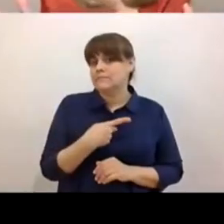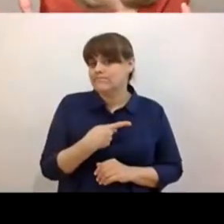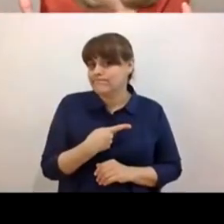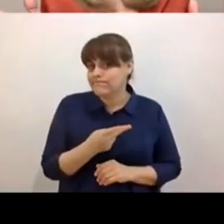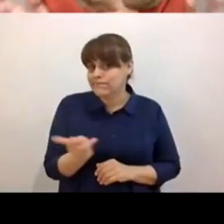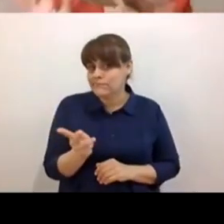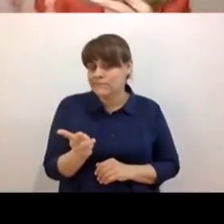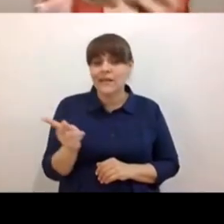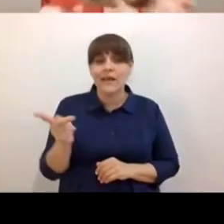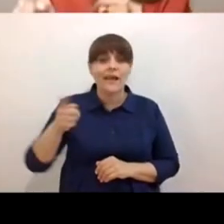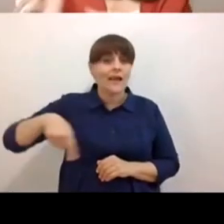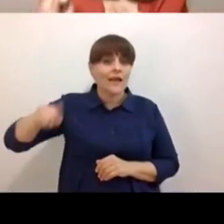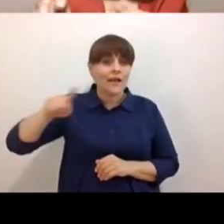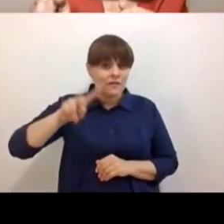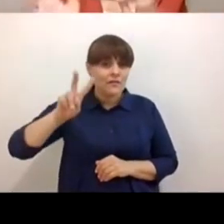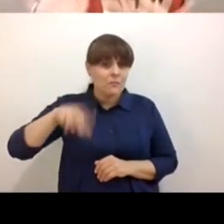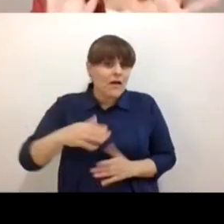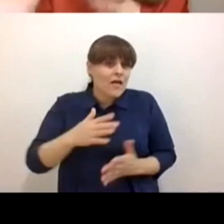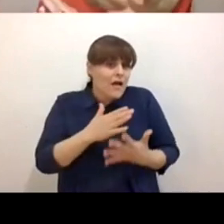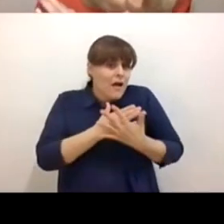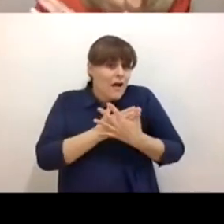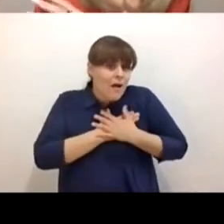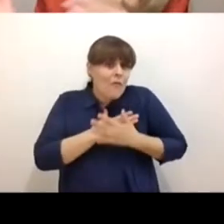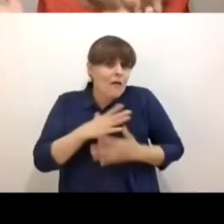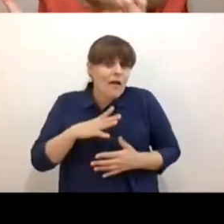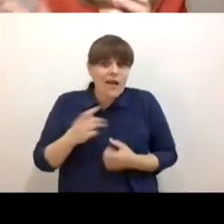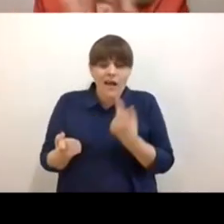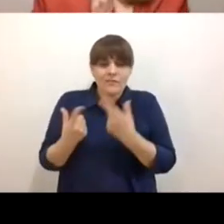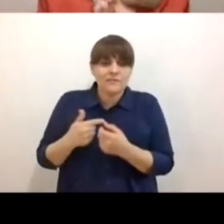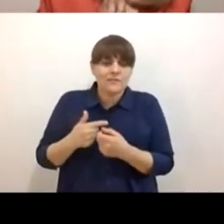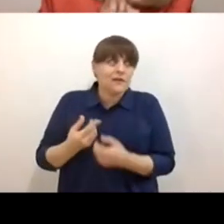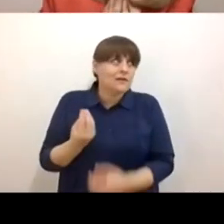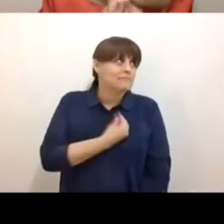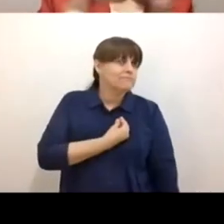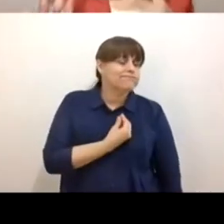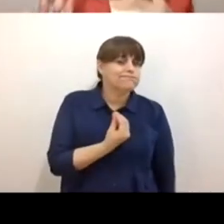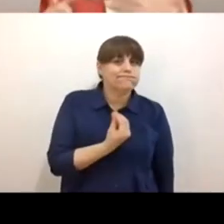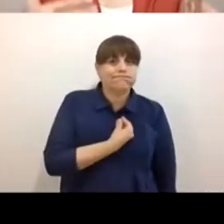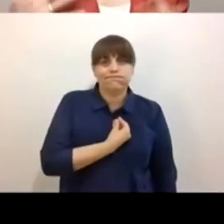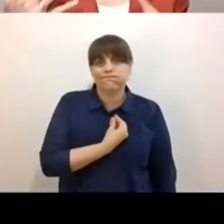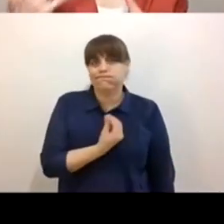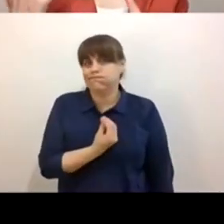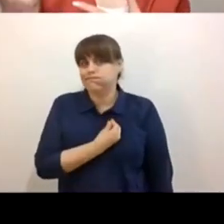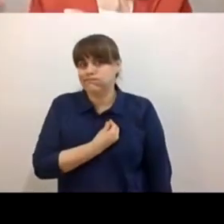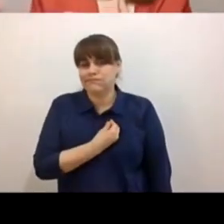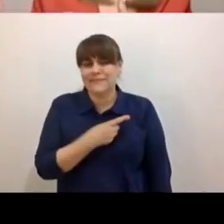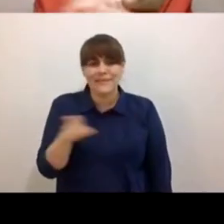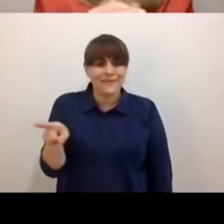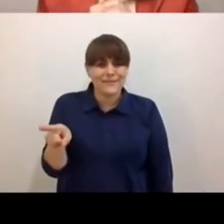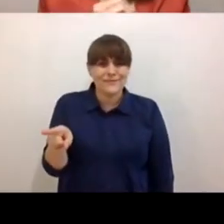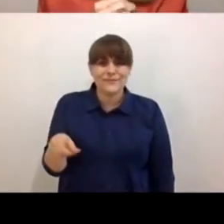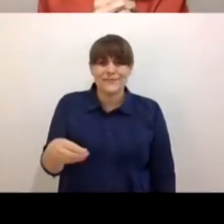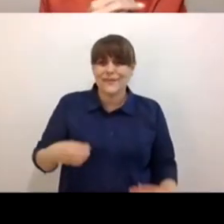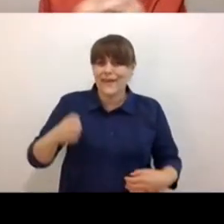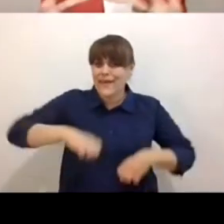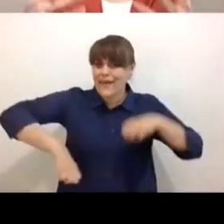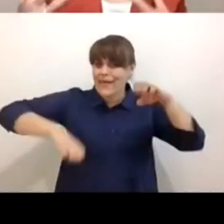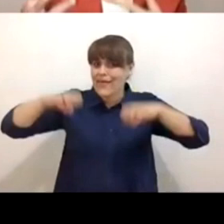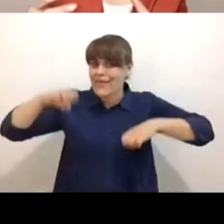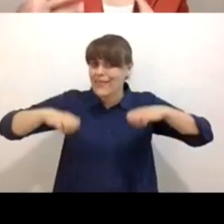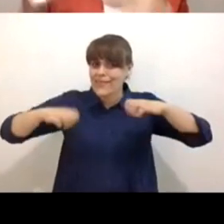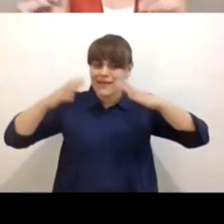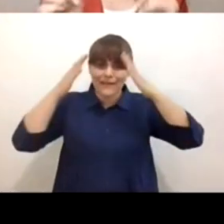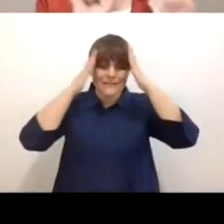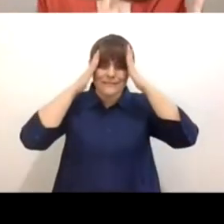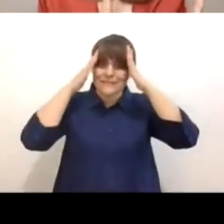amorosos. Luego, muchísima gente no lo soporta, dicen. No, por ahí. Que están en la edad del pavo, ¿no? Que dicen